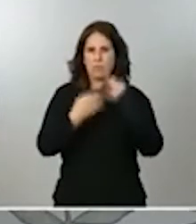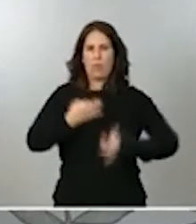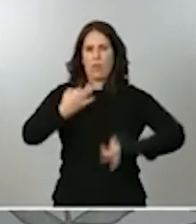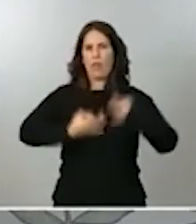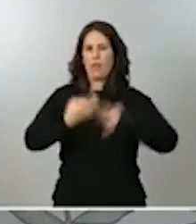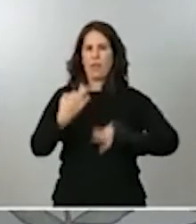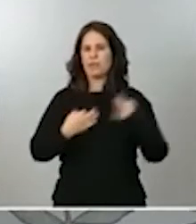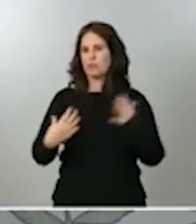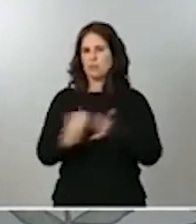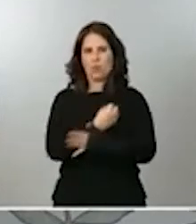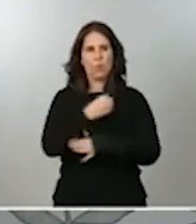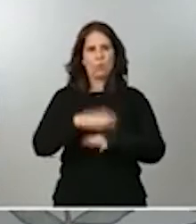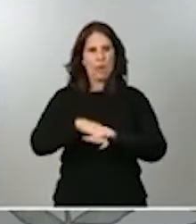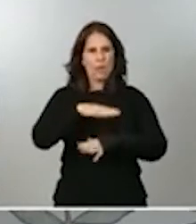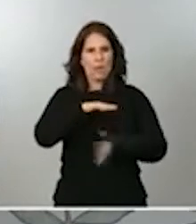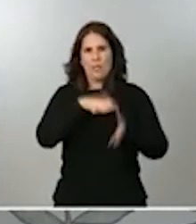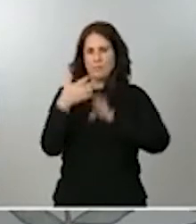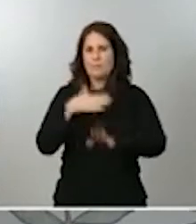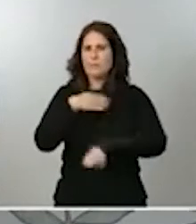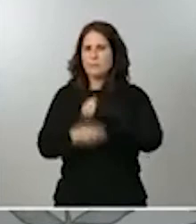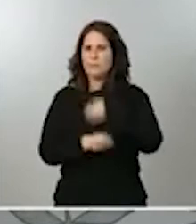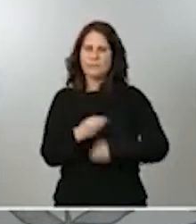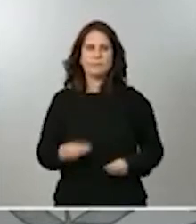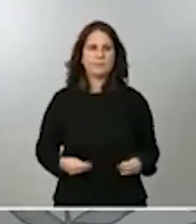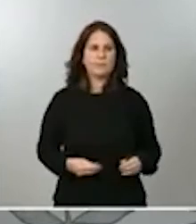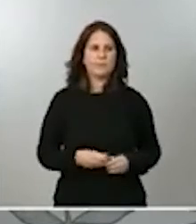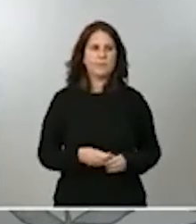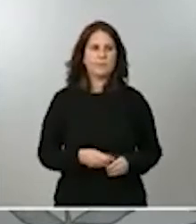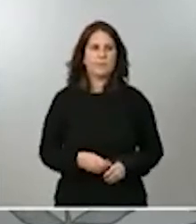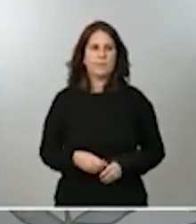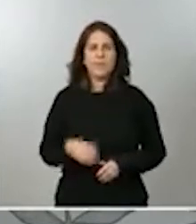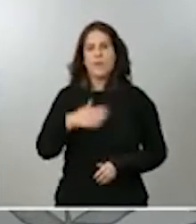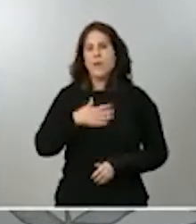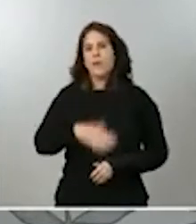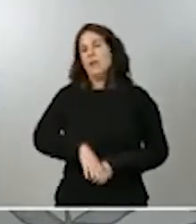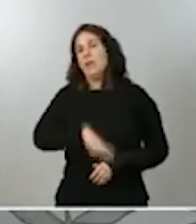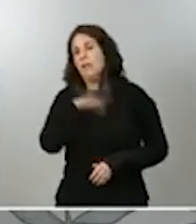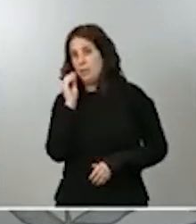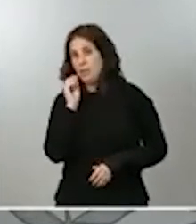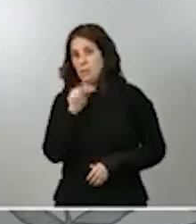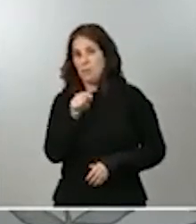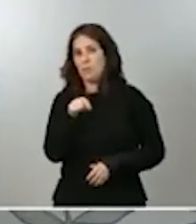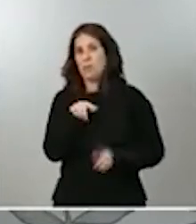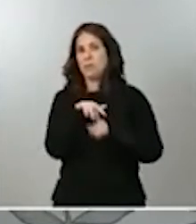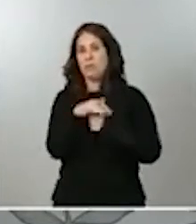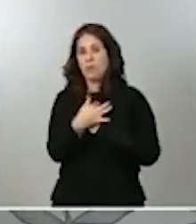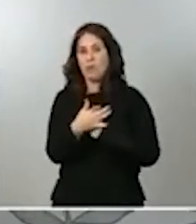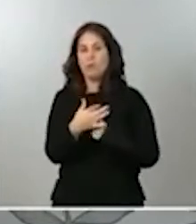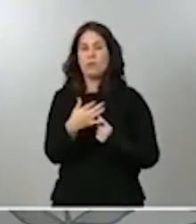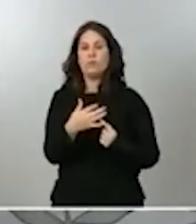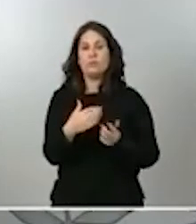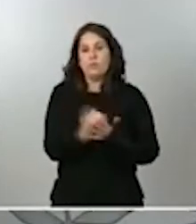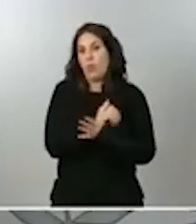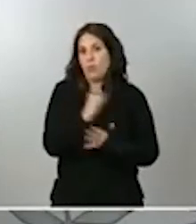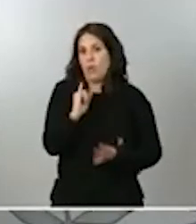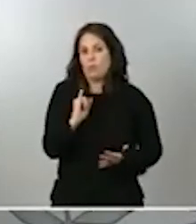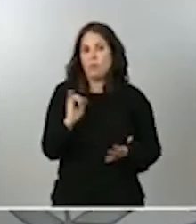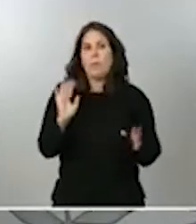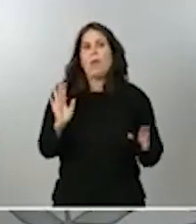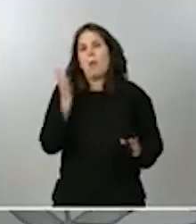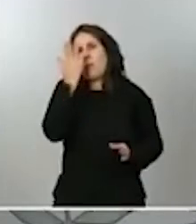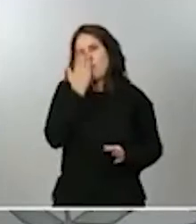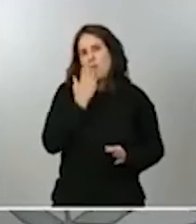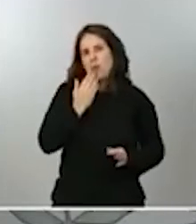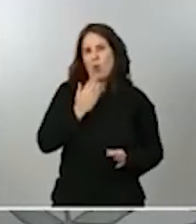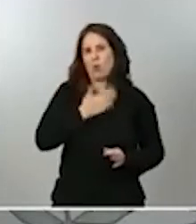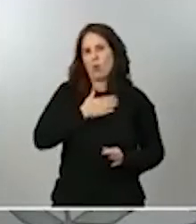llevarse a cabo en ese ánimo, entiendo, y en esa confianza en el que estamos todos. Pero prefiero que sean los propios